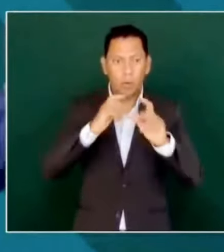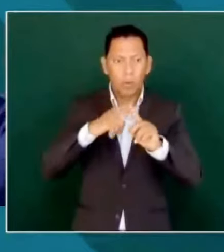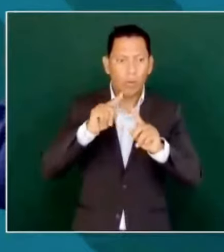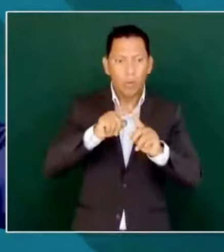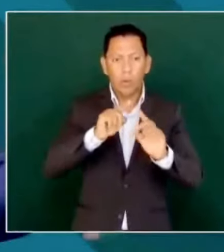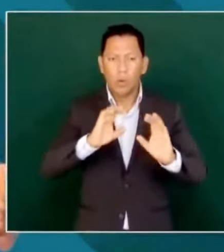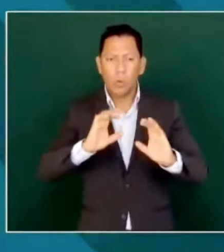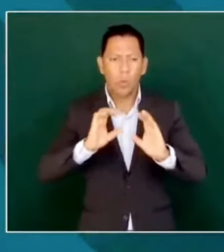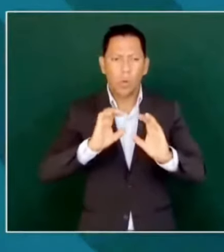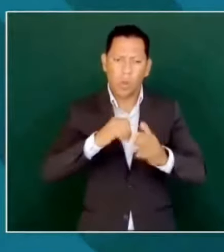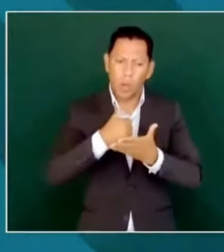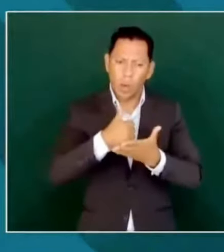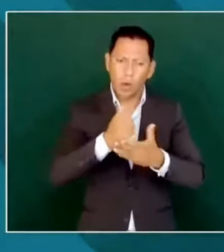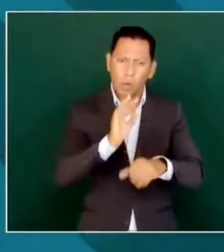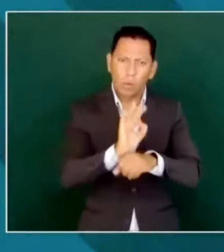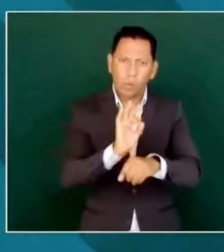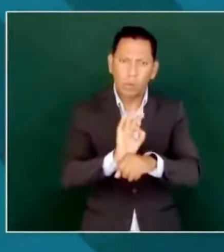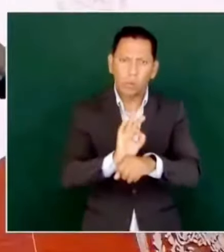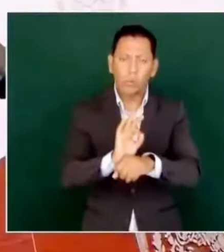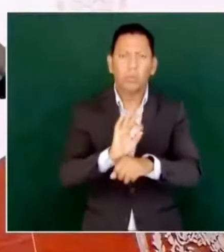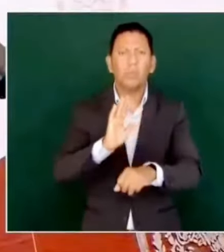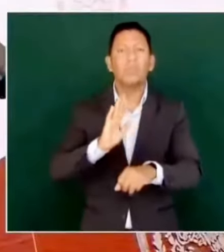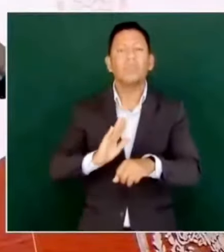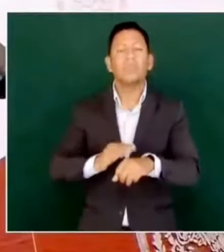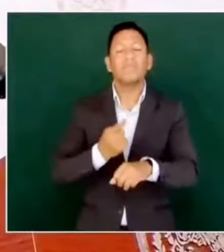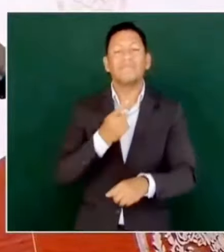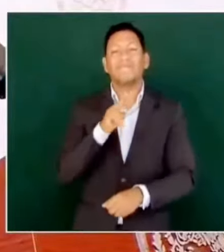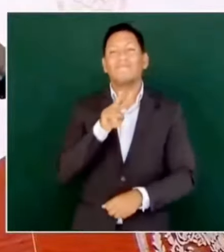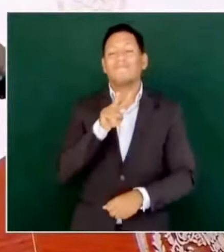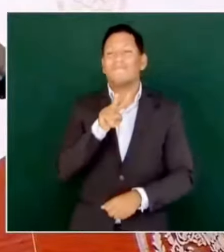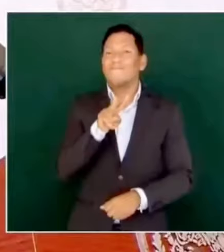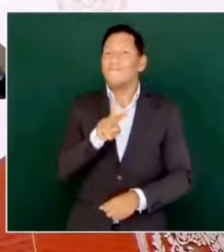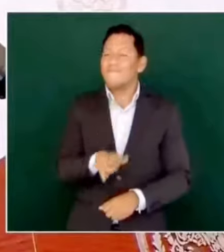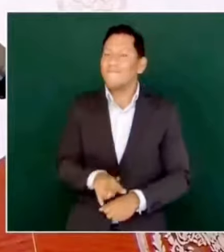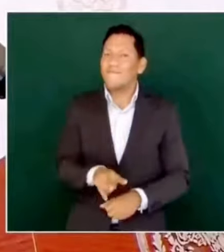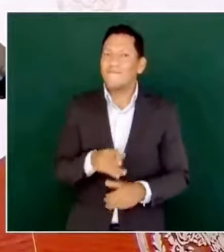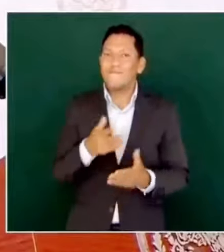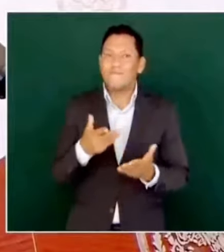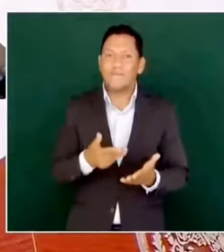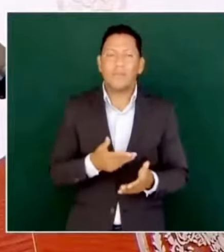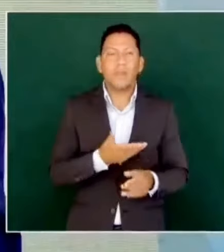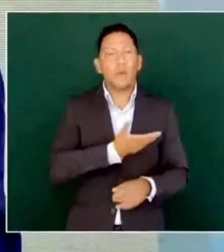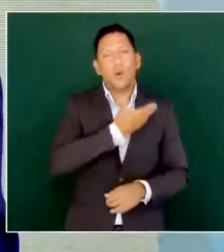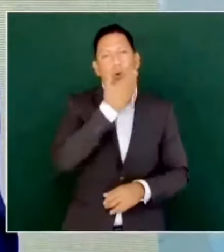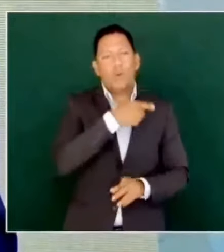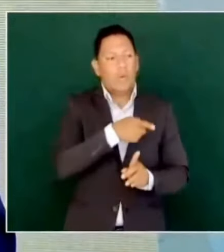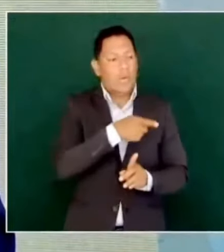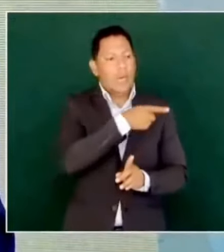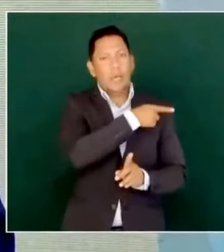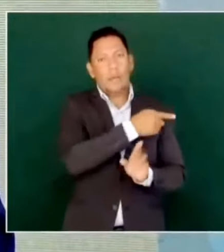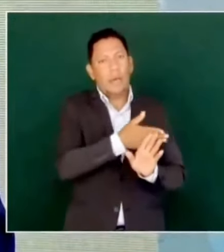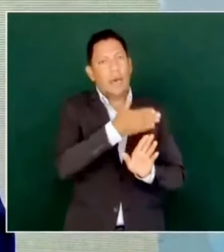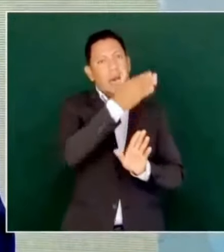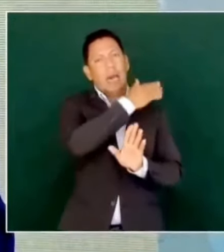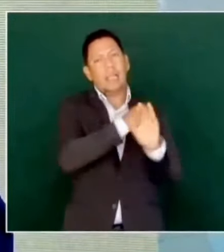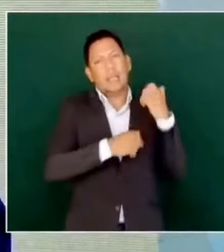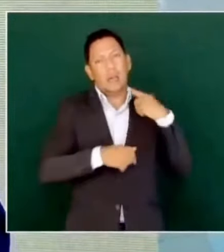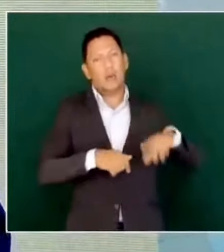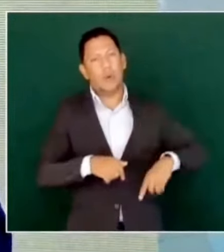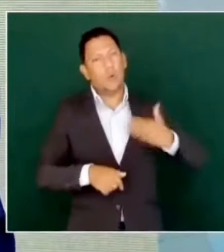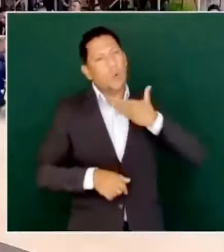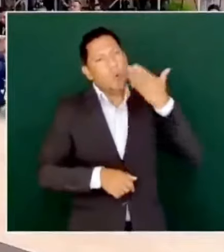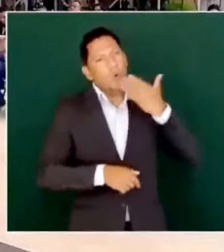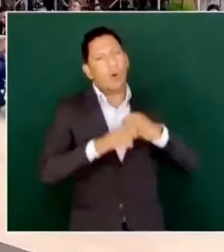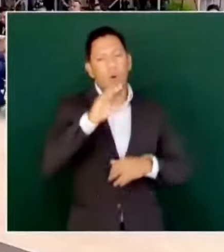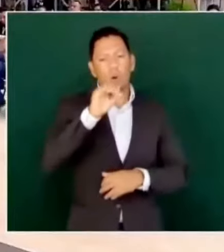son muy perversos los conservadores. No todos,